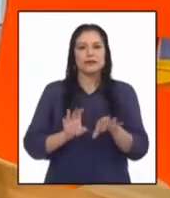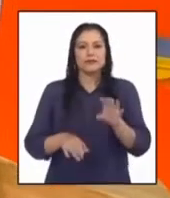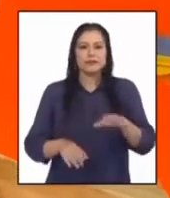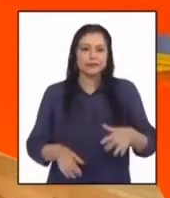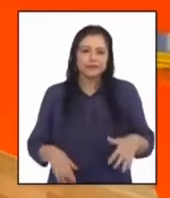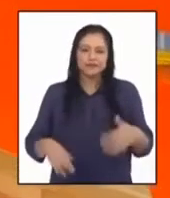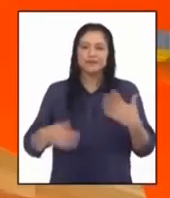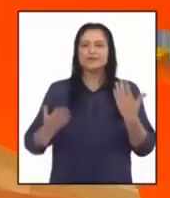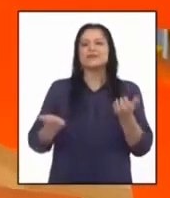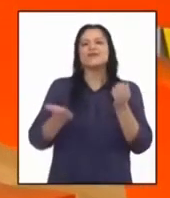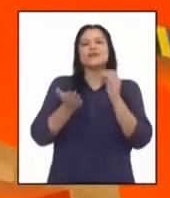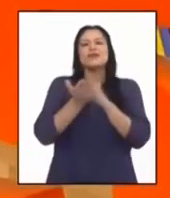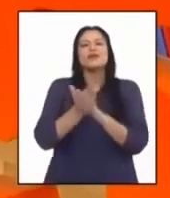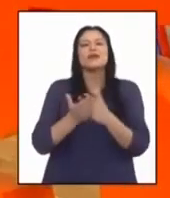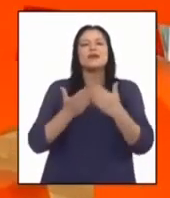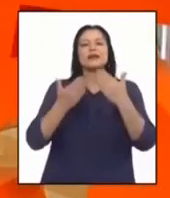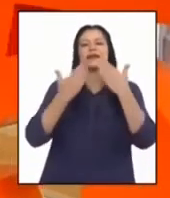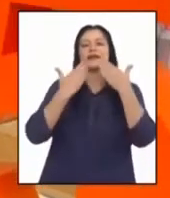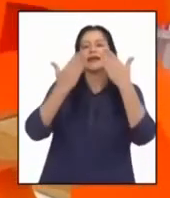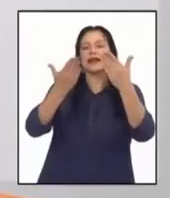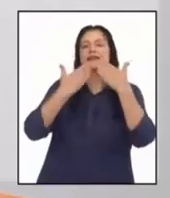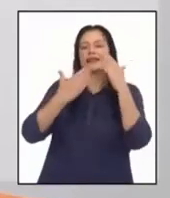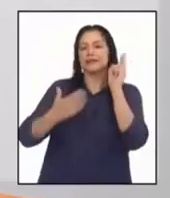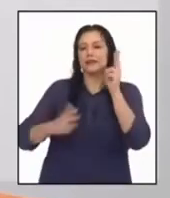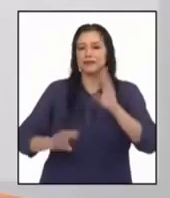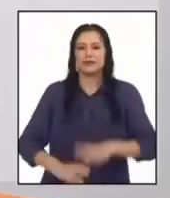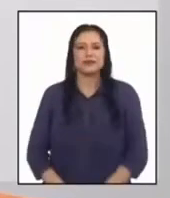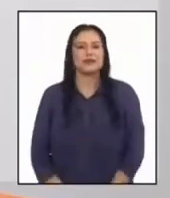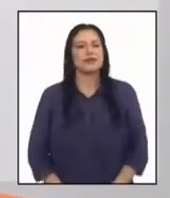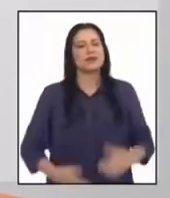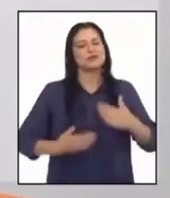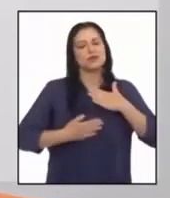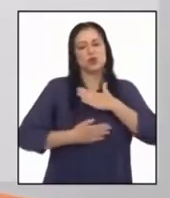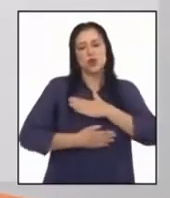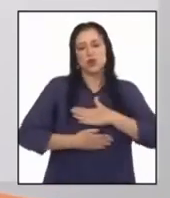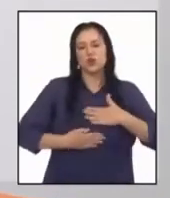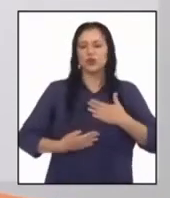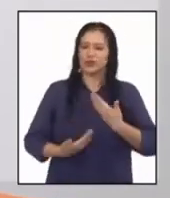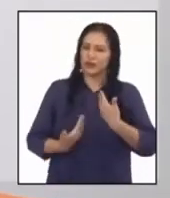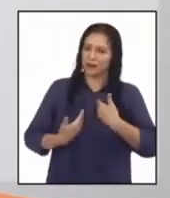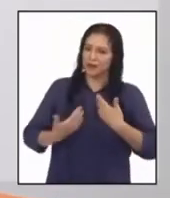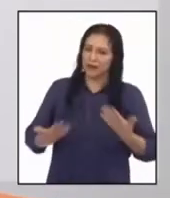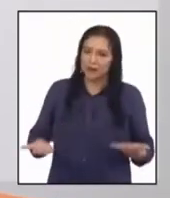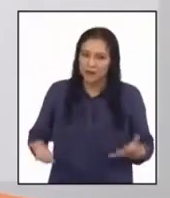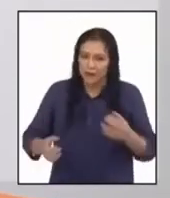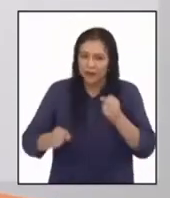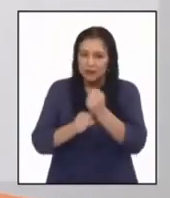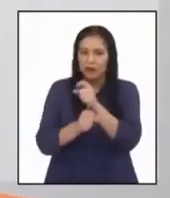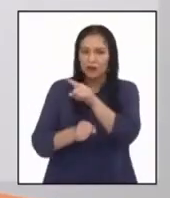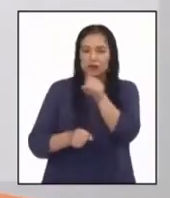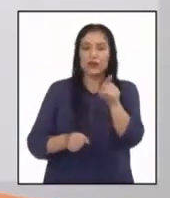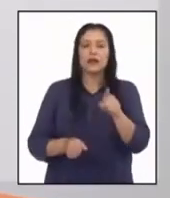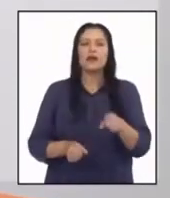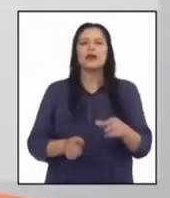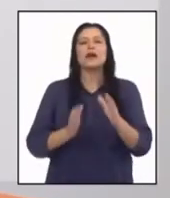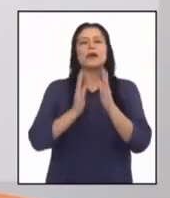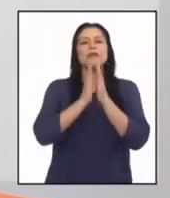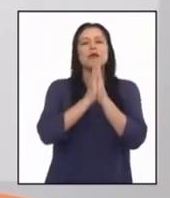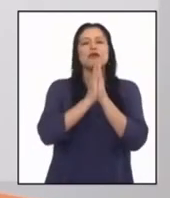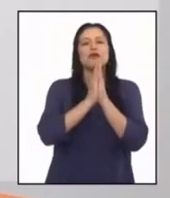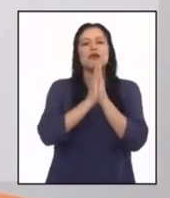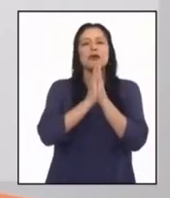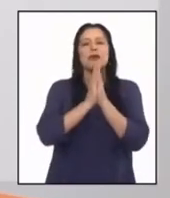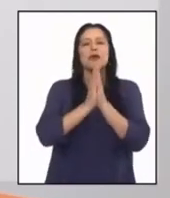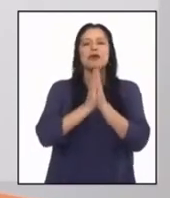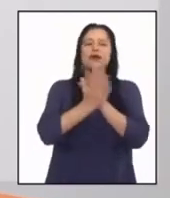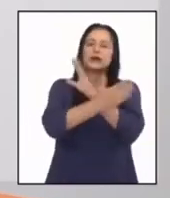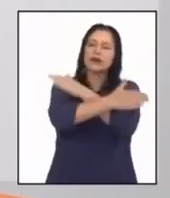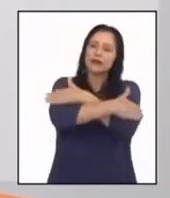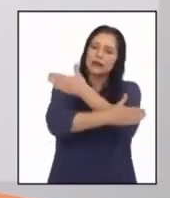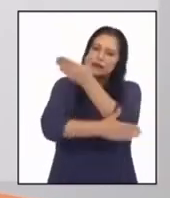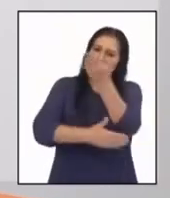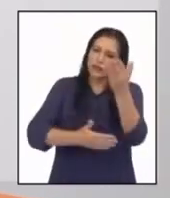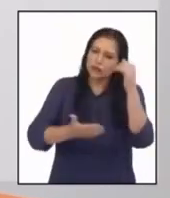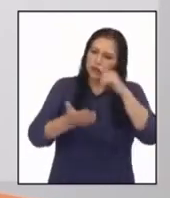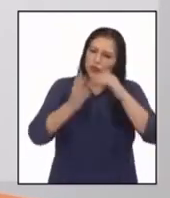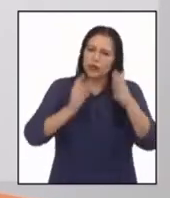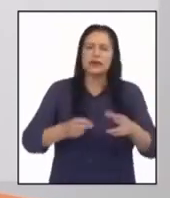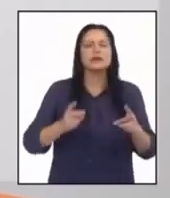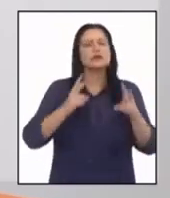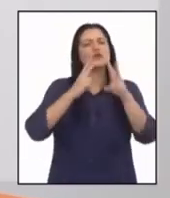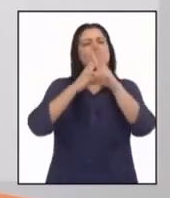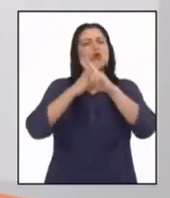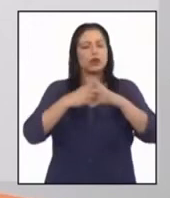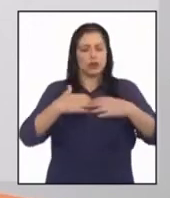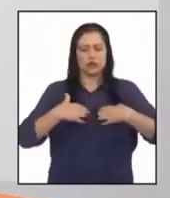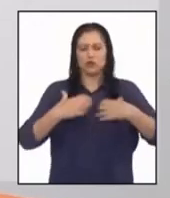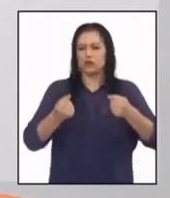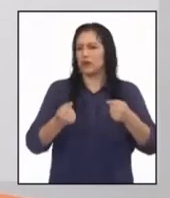Una vez más, profesora, mil gracias. El gusto es todo mío. Por favor, queridas y queridos estudiantes, cuiden